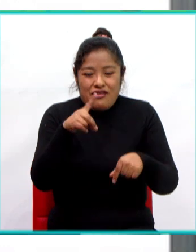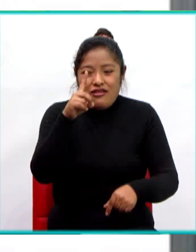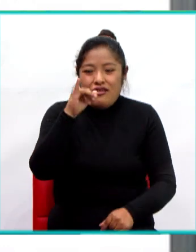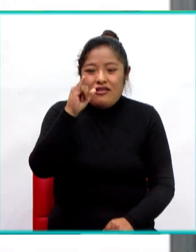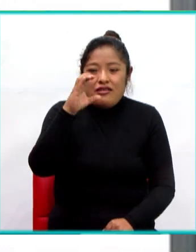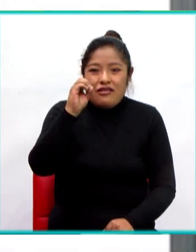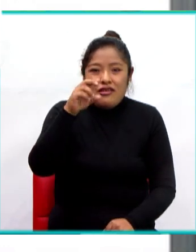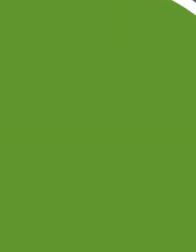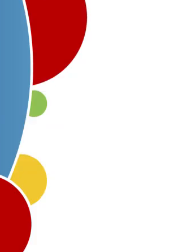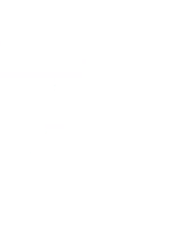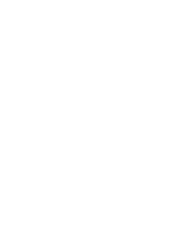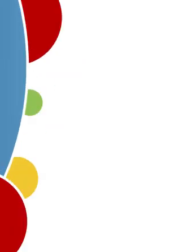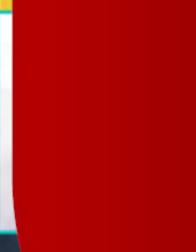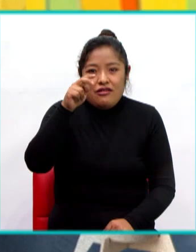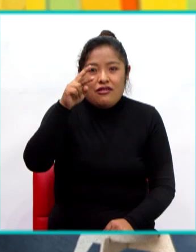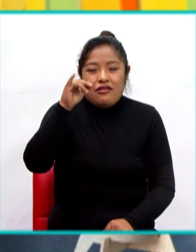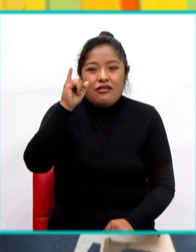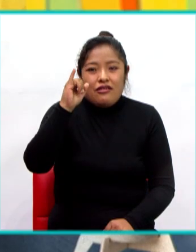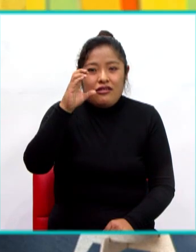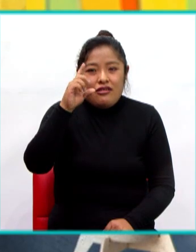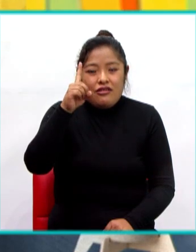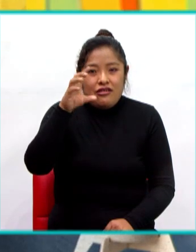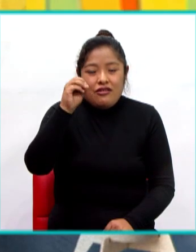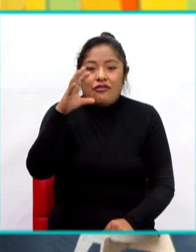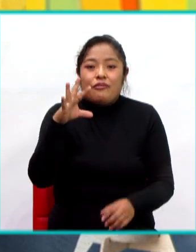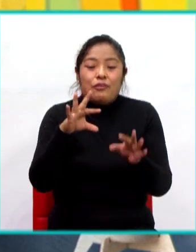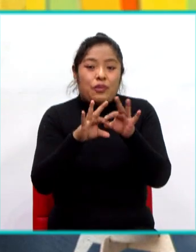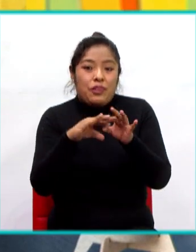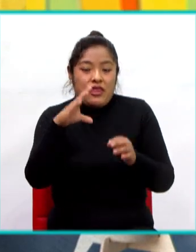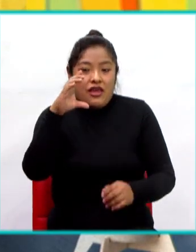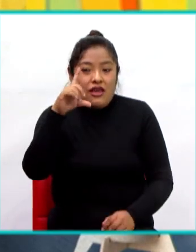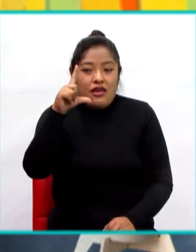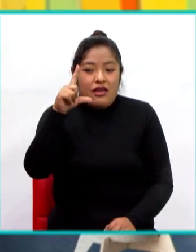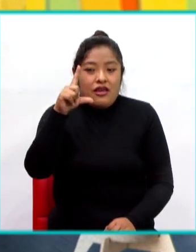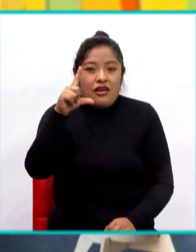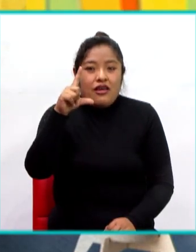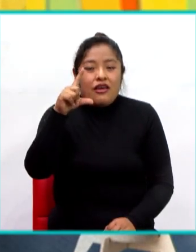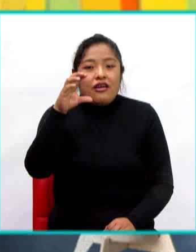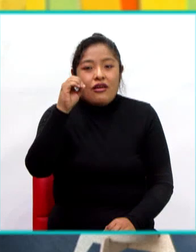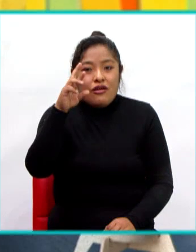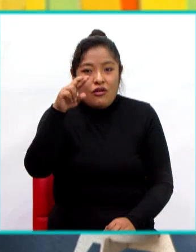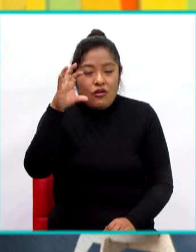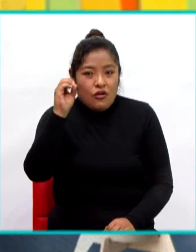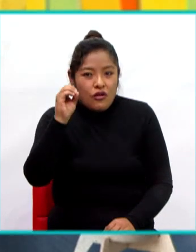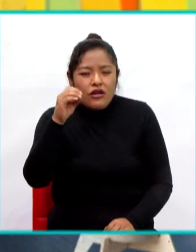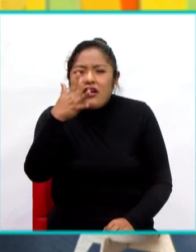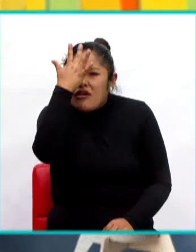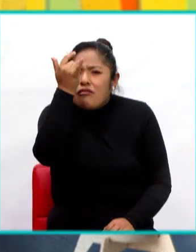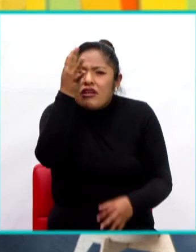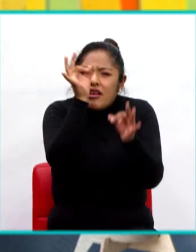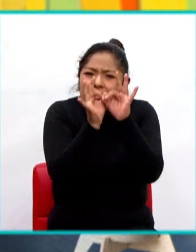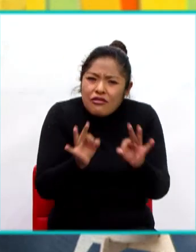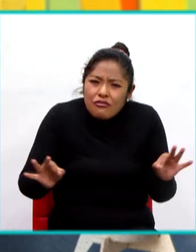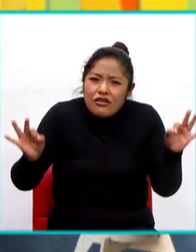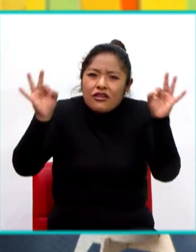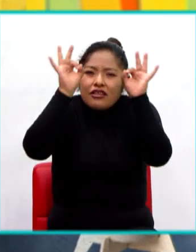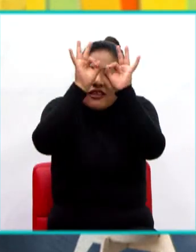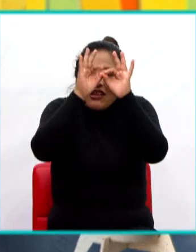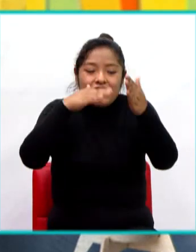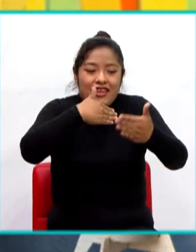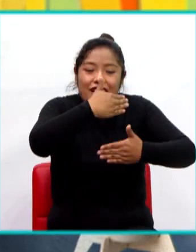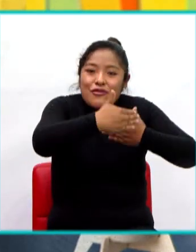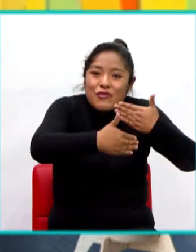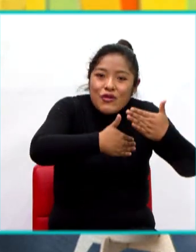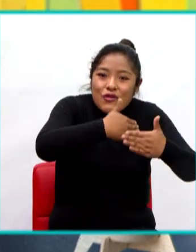y oxígeno. Ahora, ¿por qué es importante? Alguna vez nos hemos preguntado, ¿por qué es importante el proceso de la